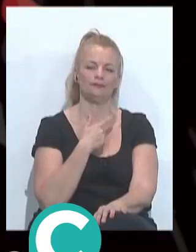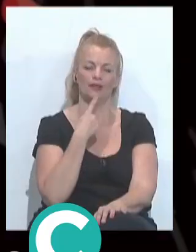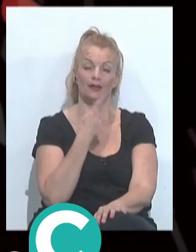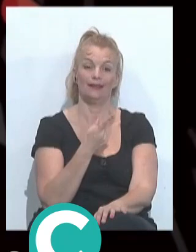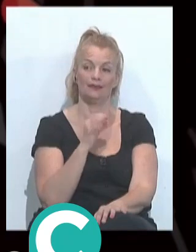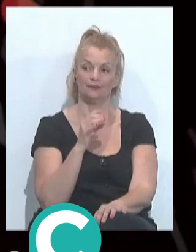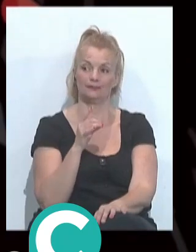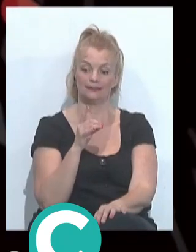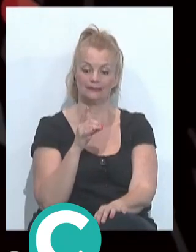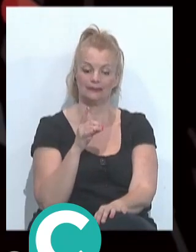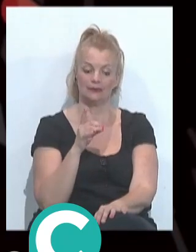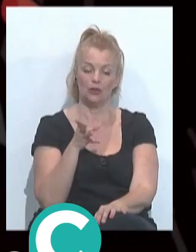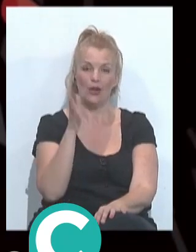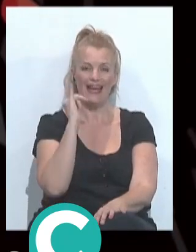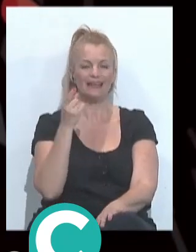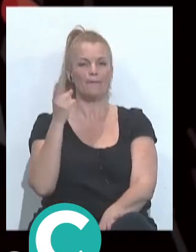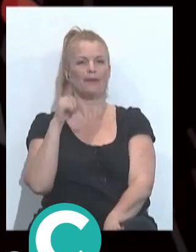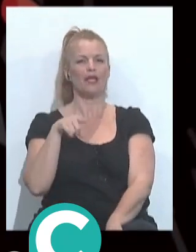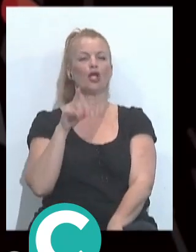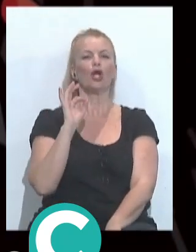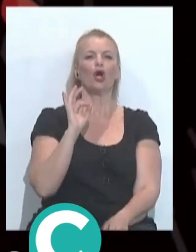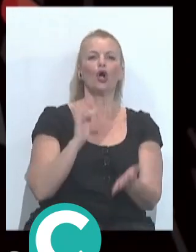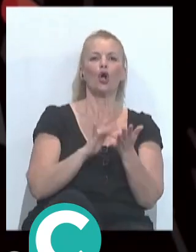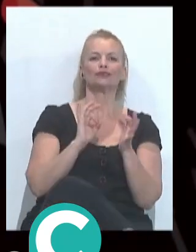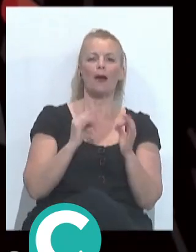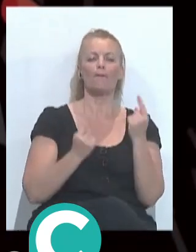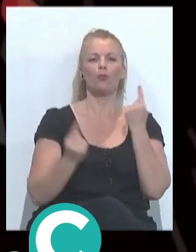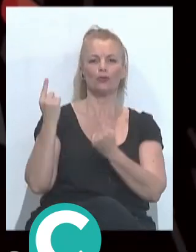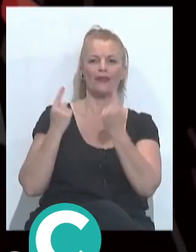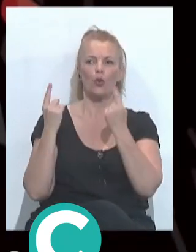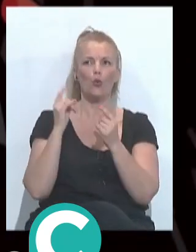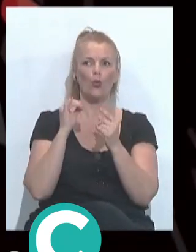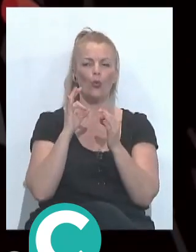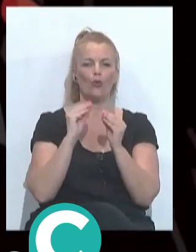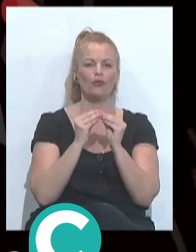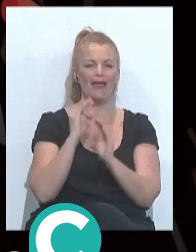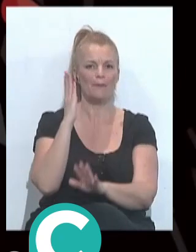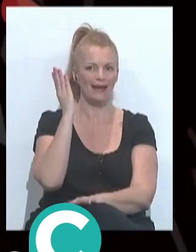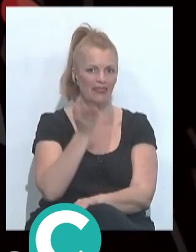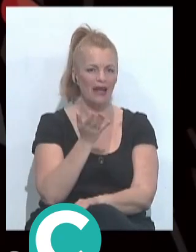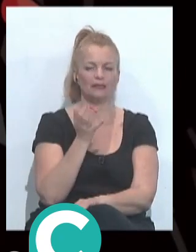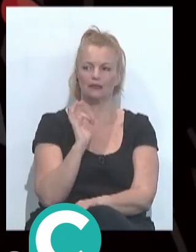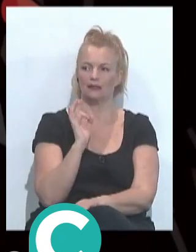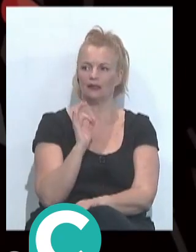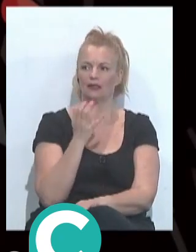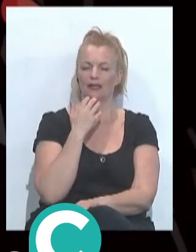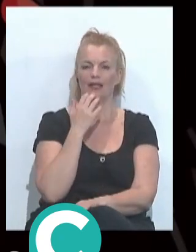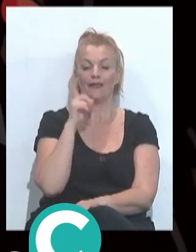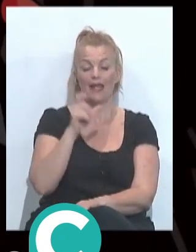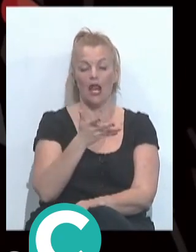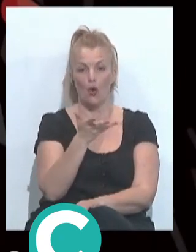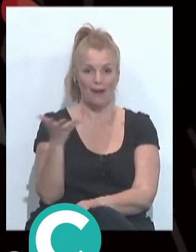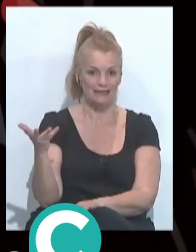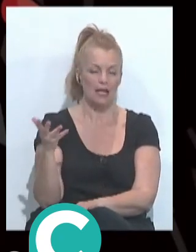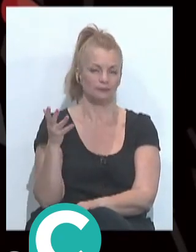verdad que ha habido al margen de cosas puntuales un ánimo de penalizar salvo en el caso creo de los indomables